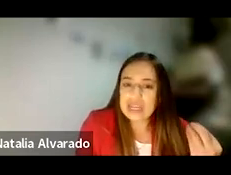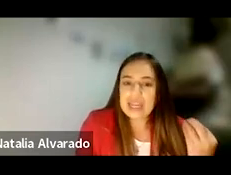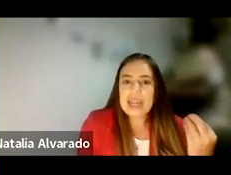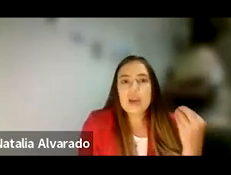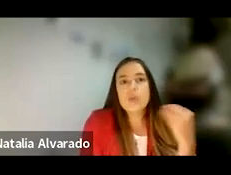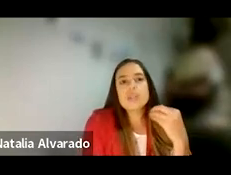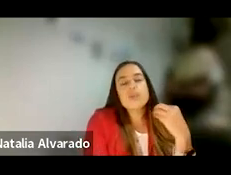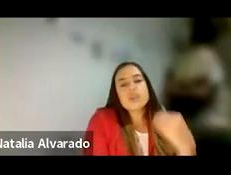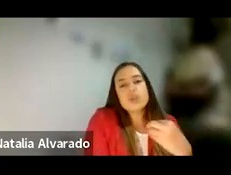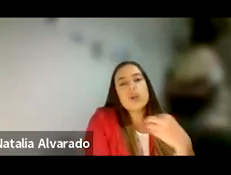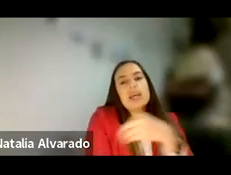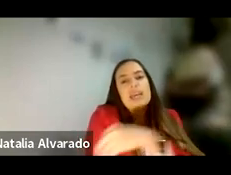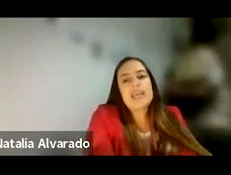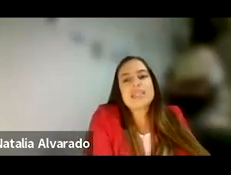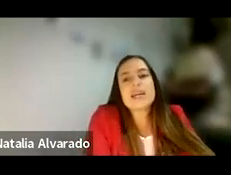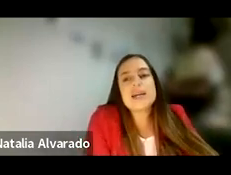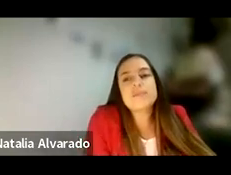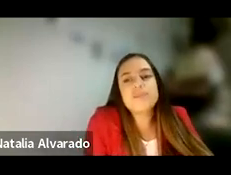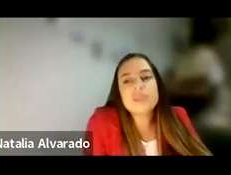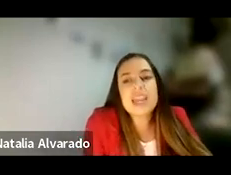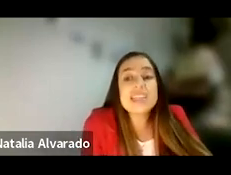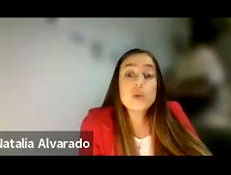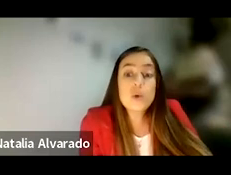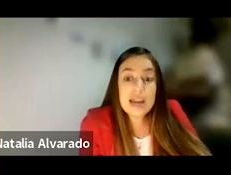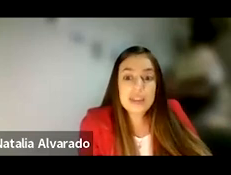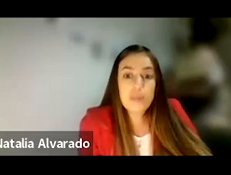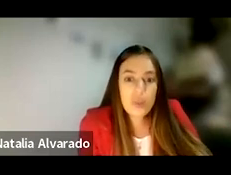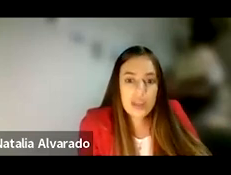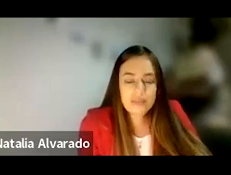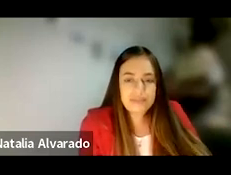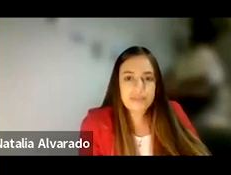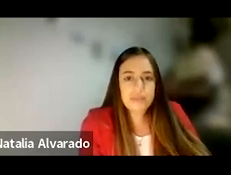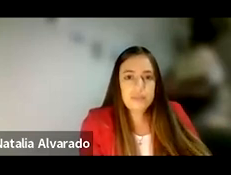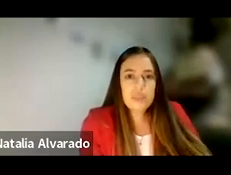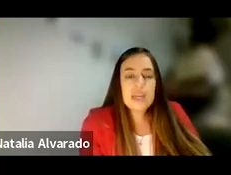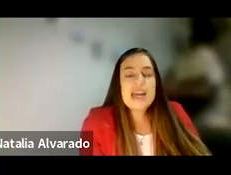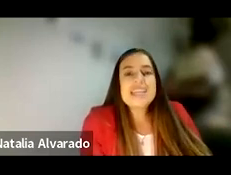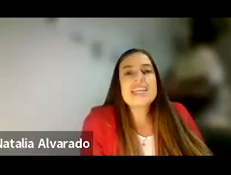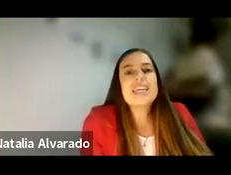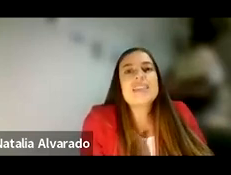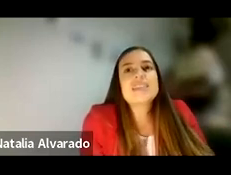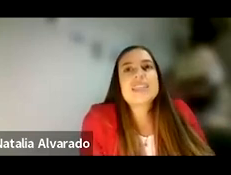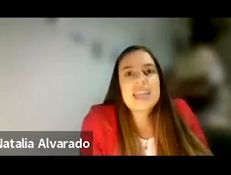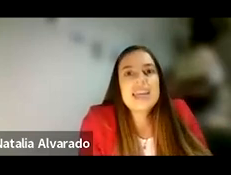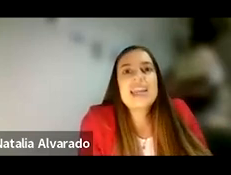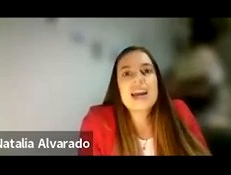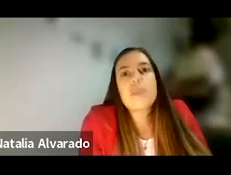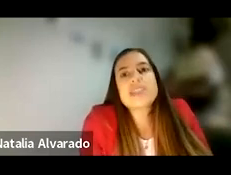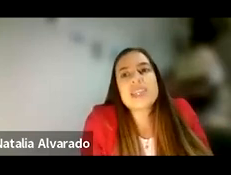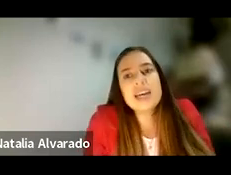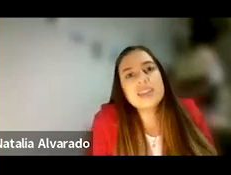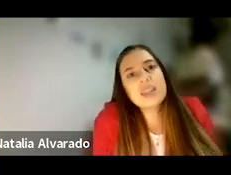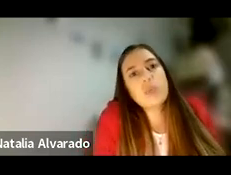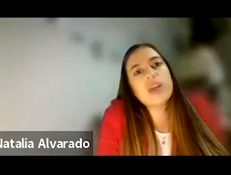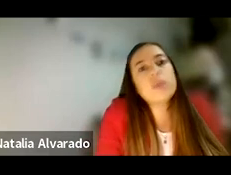momento en el que el hombre se posiciona en ese lugar de poder, se cree en la